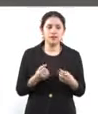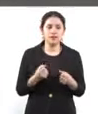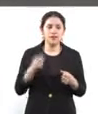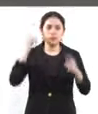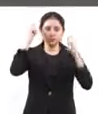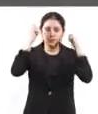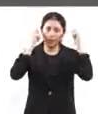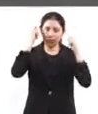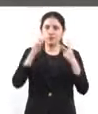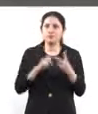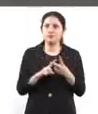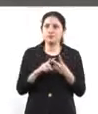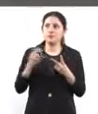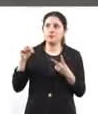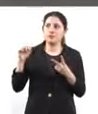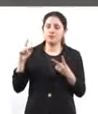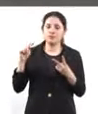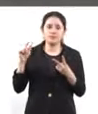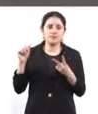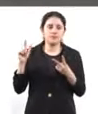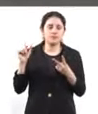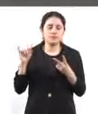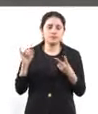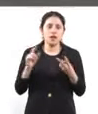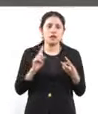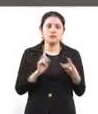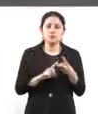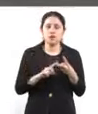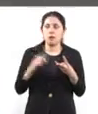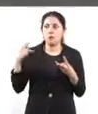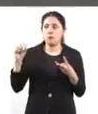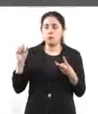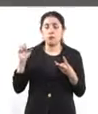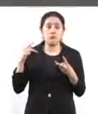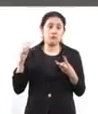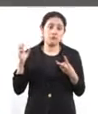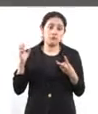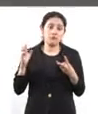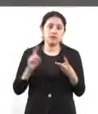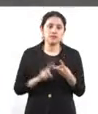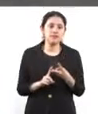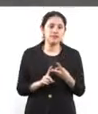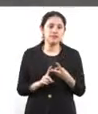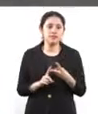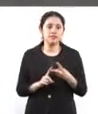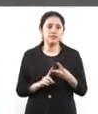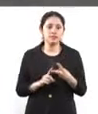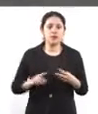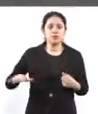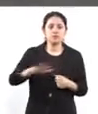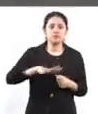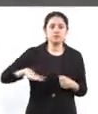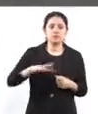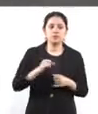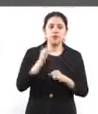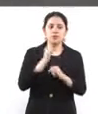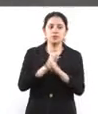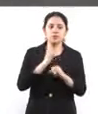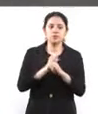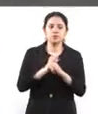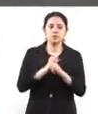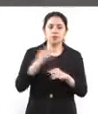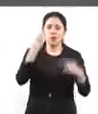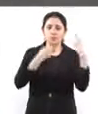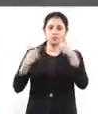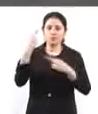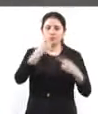Nathalie Desplaz y Pepe Merino, de la Agencia Digital de Innovación Pública. El día de hoy vamos a presentar la